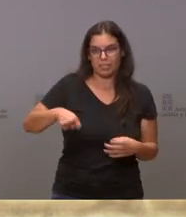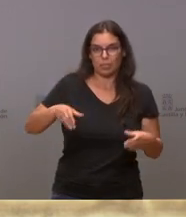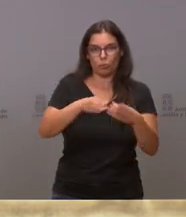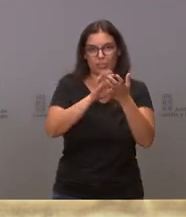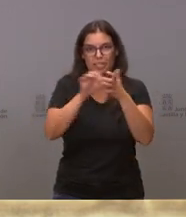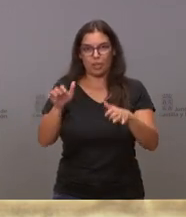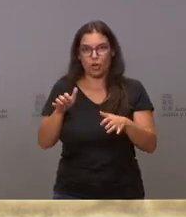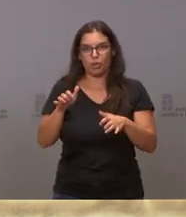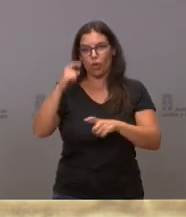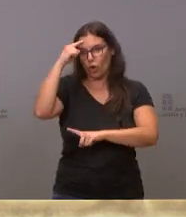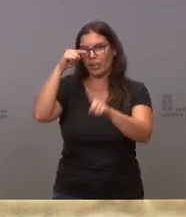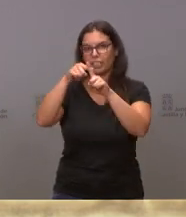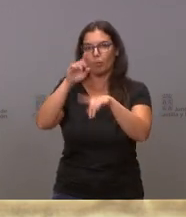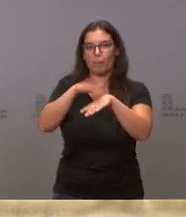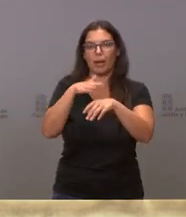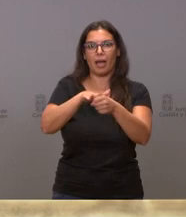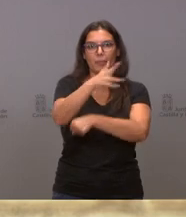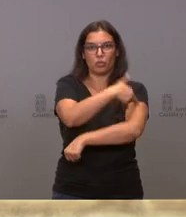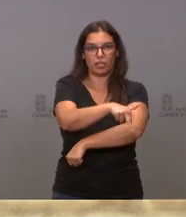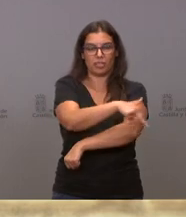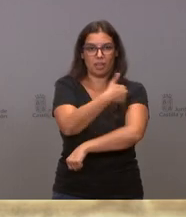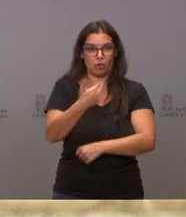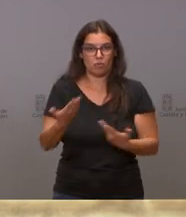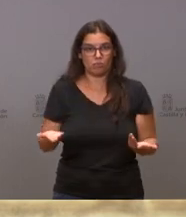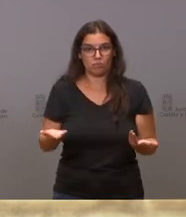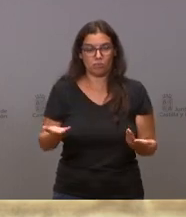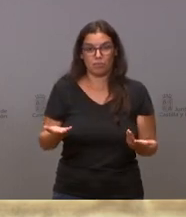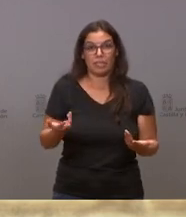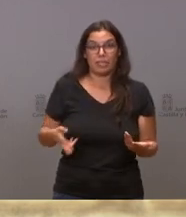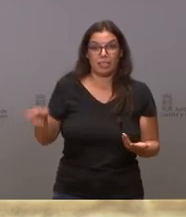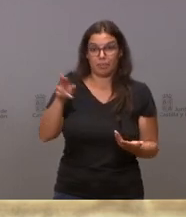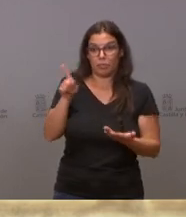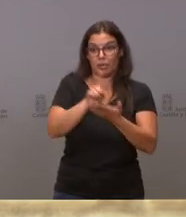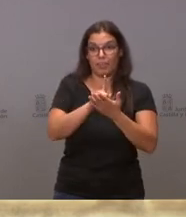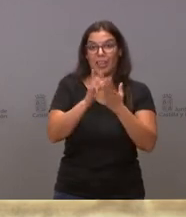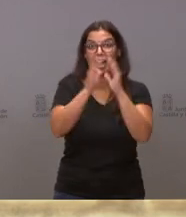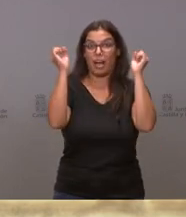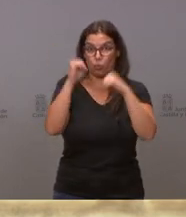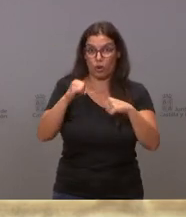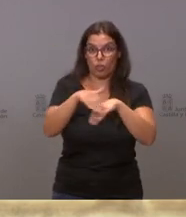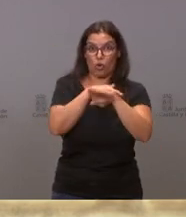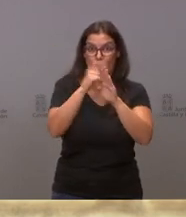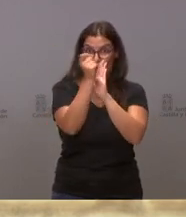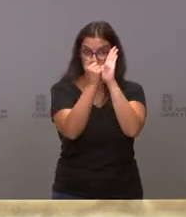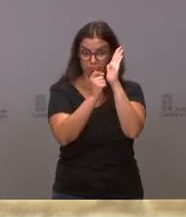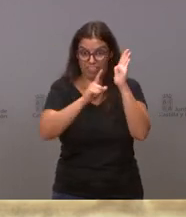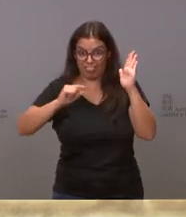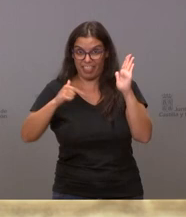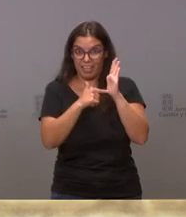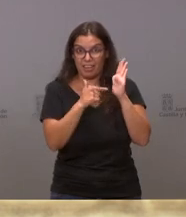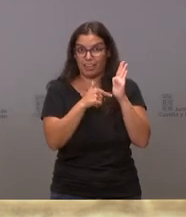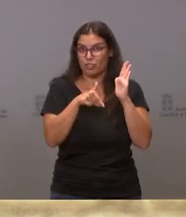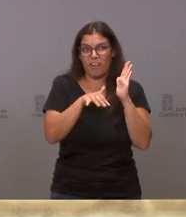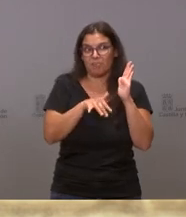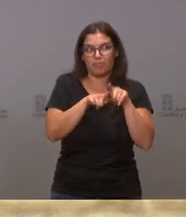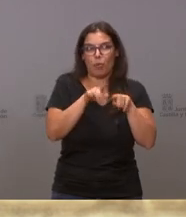ámbito sanitario. Y me tengo que remitir al acuerdo de Gobierno, que es la base